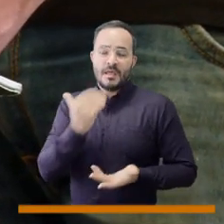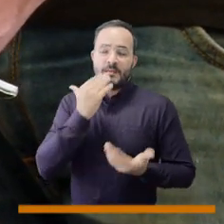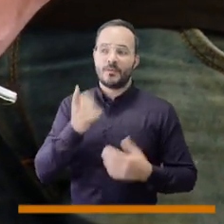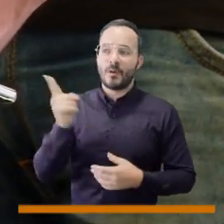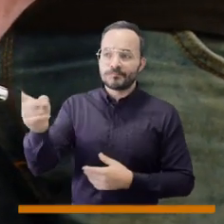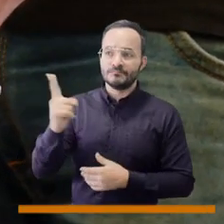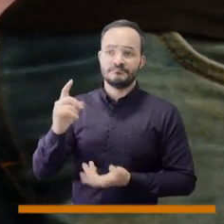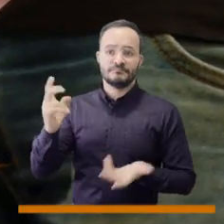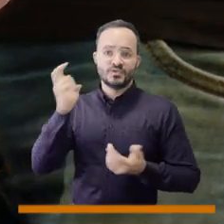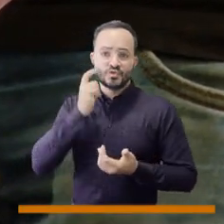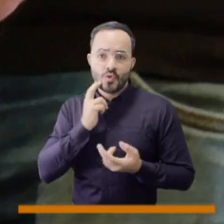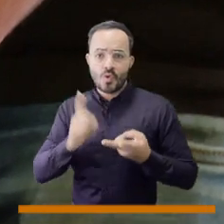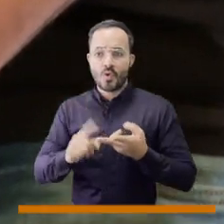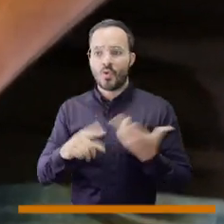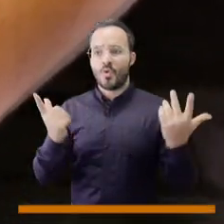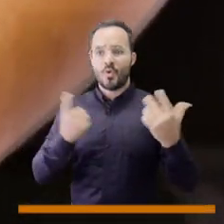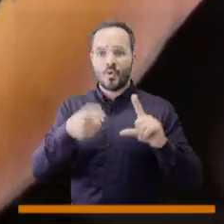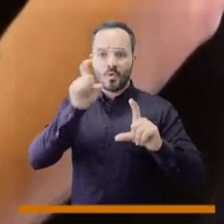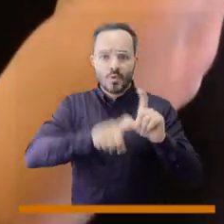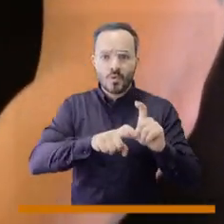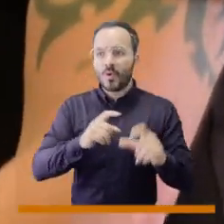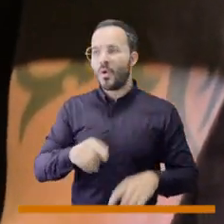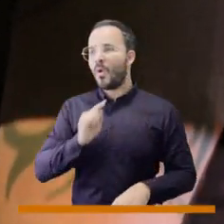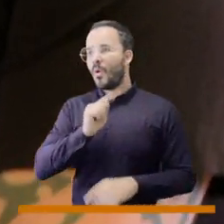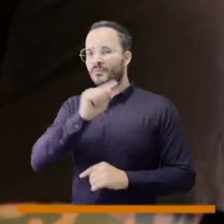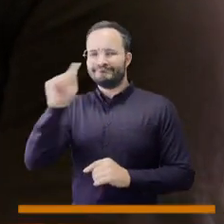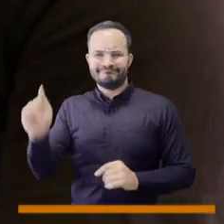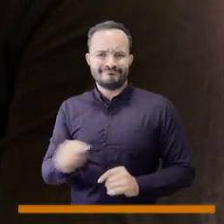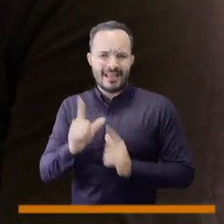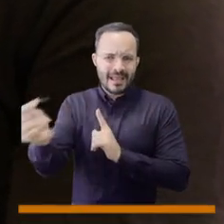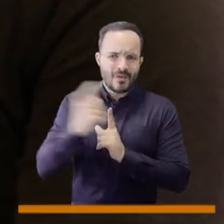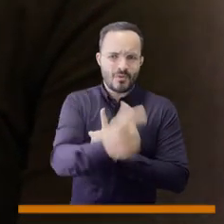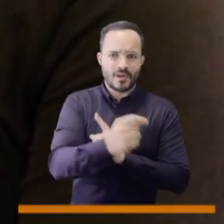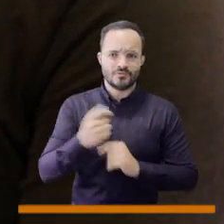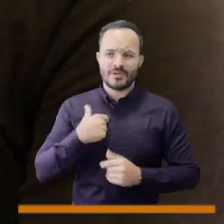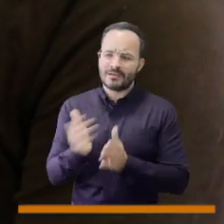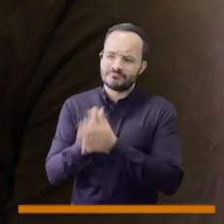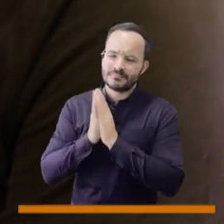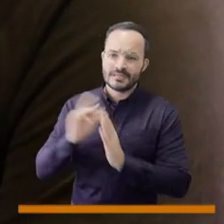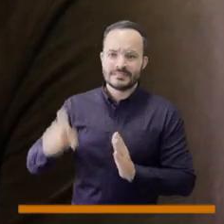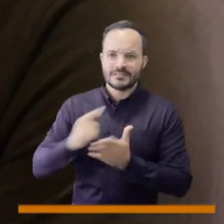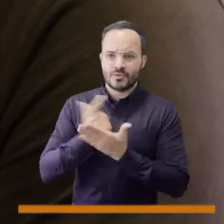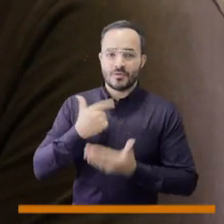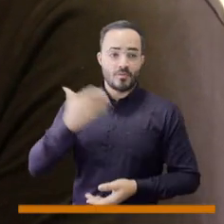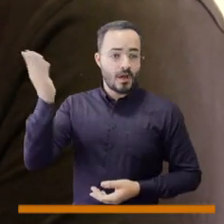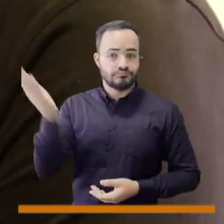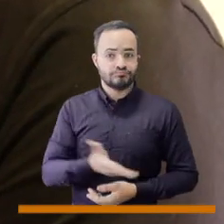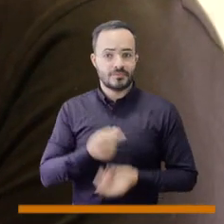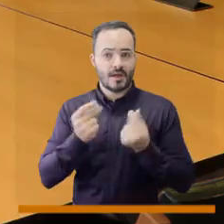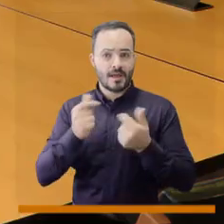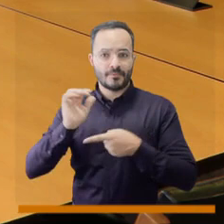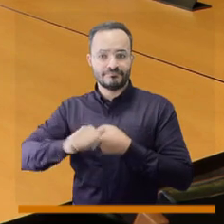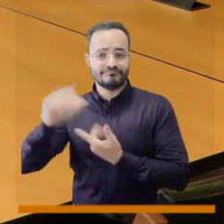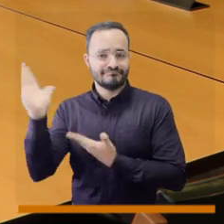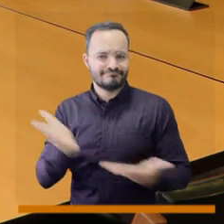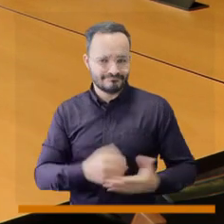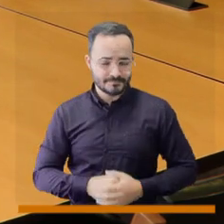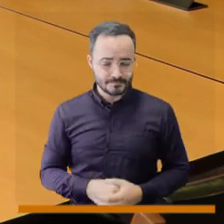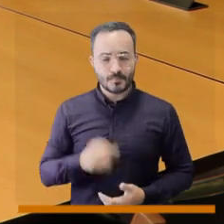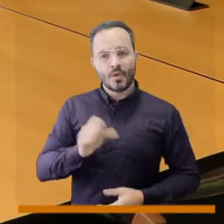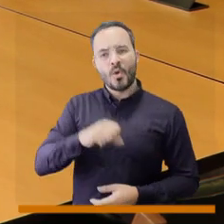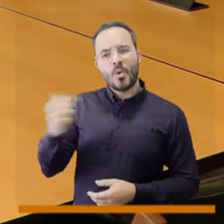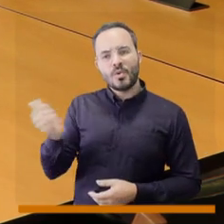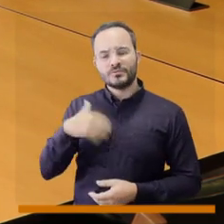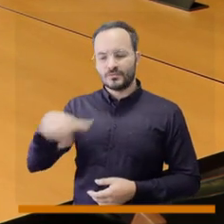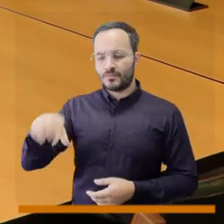está en Quibdó, está en la Luis Ángel Arango, está en Leticia y el usuario lo necesita aquí en Medellín, aquí le llega. Tenemos el